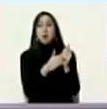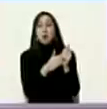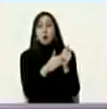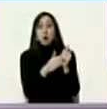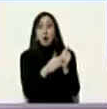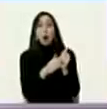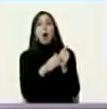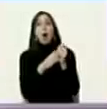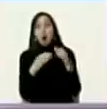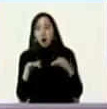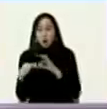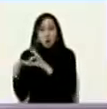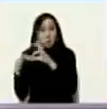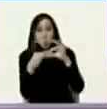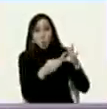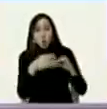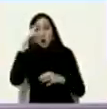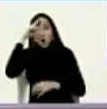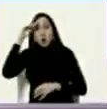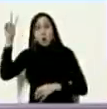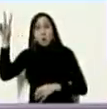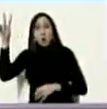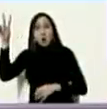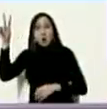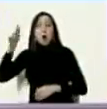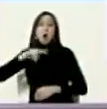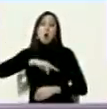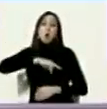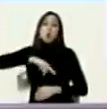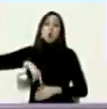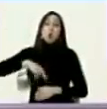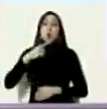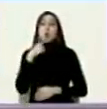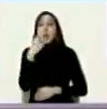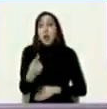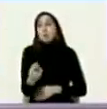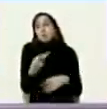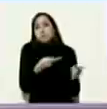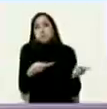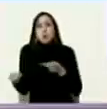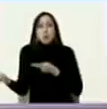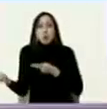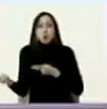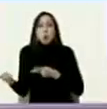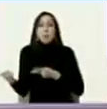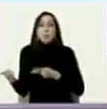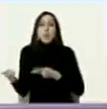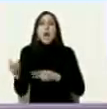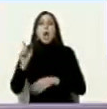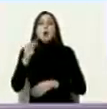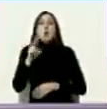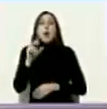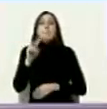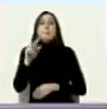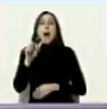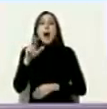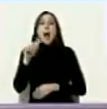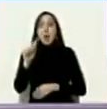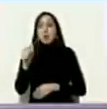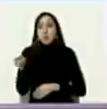unitaria de Venezuela México nosotros diríamos bienvenido Freddy Guevara al diálogo